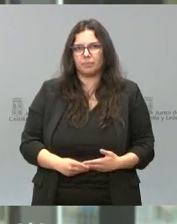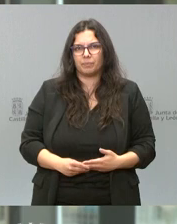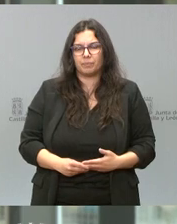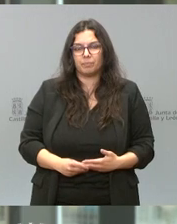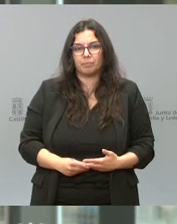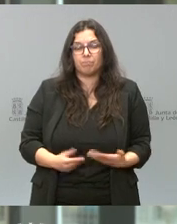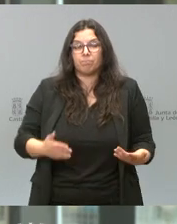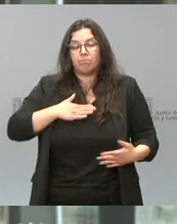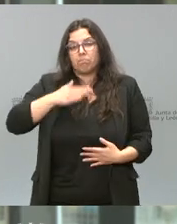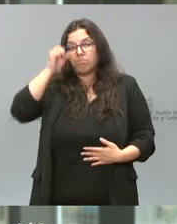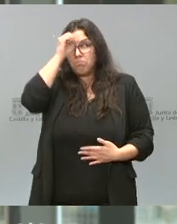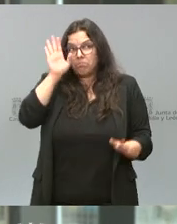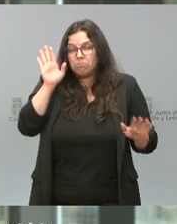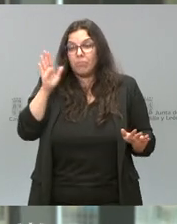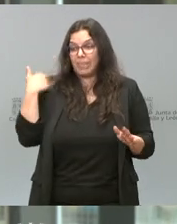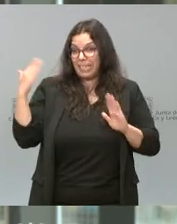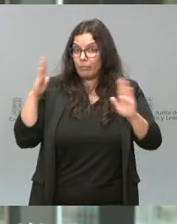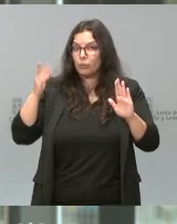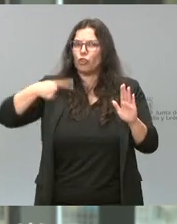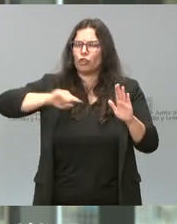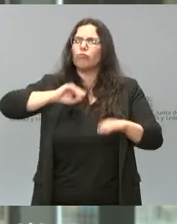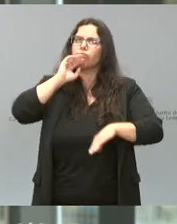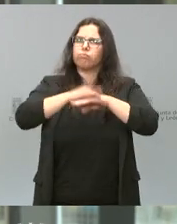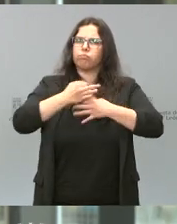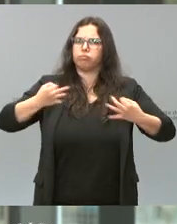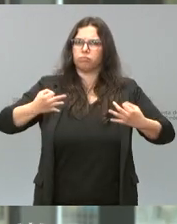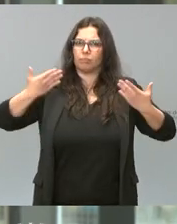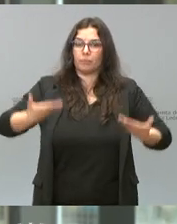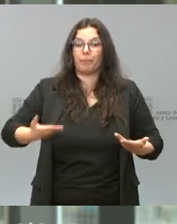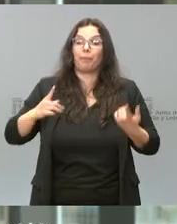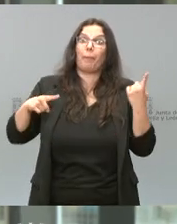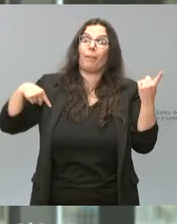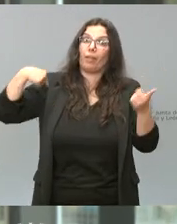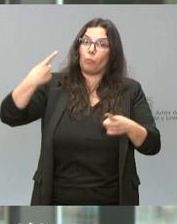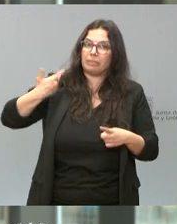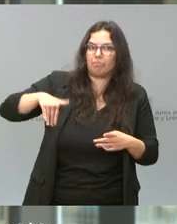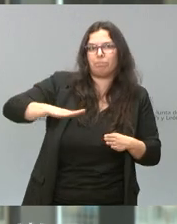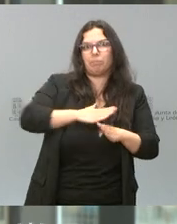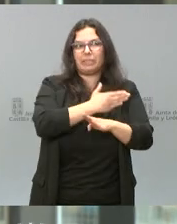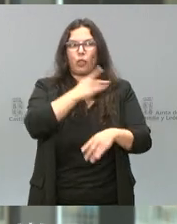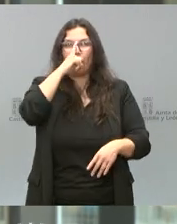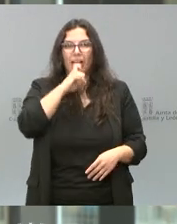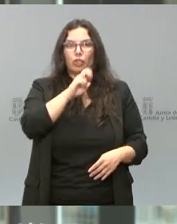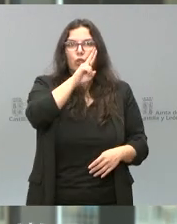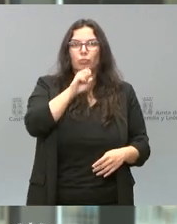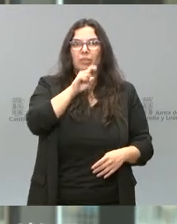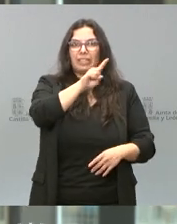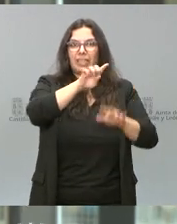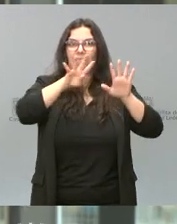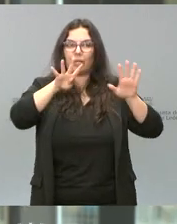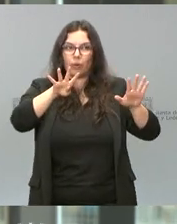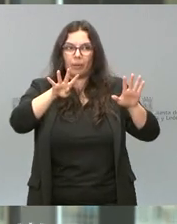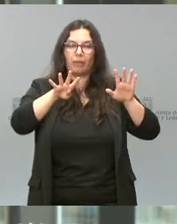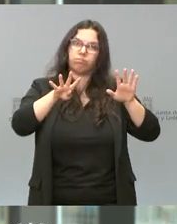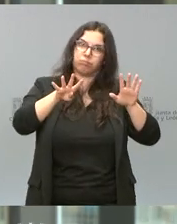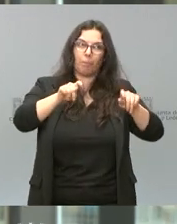Como lo veo yo, en ese momento estuvimos a la altura. Y pasado aquello, que hubo un momento 2019 para ser presidente de Iberabal, primero el